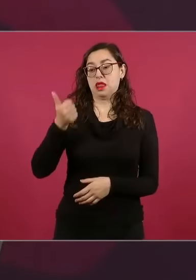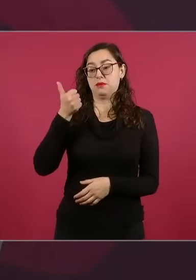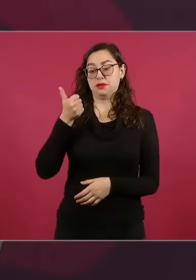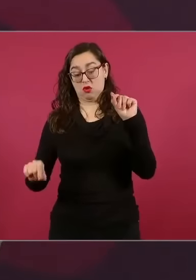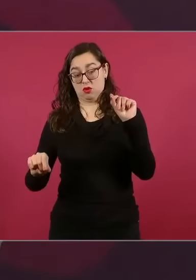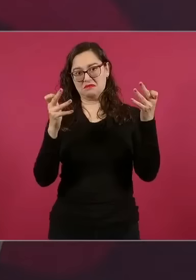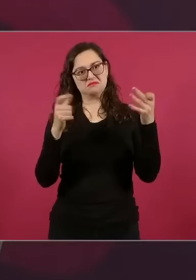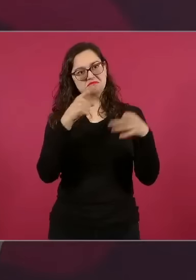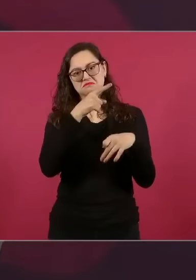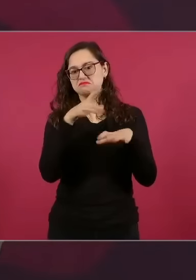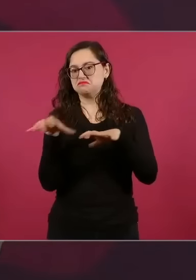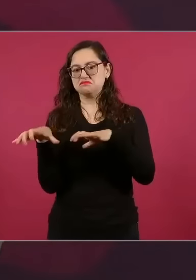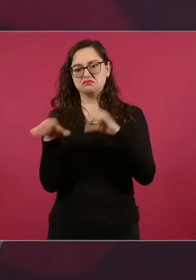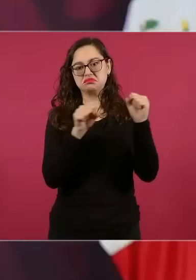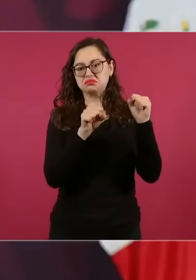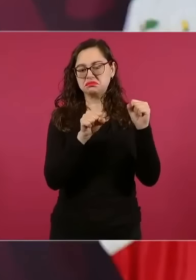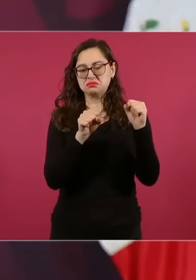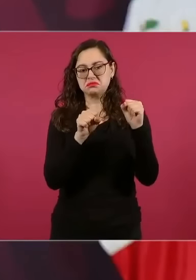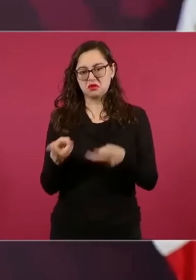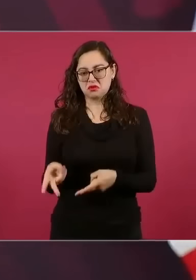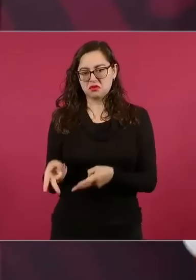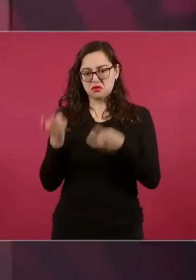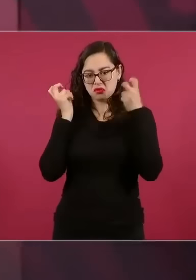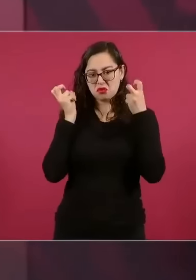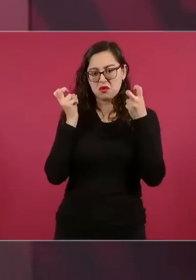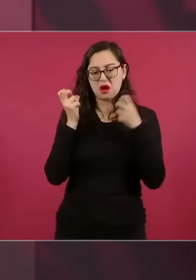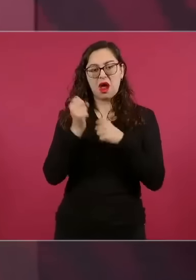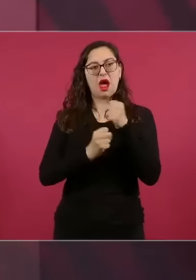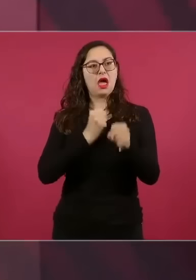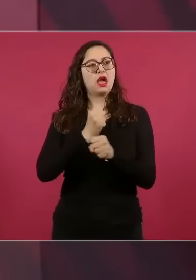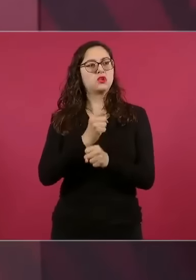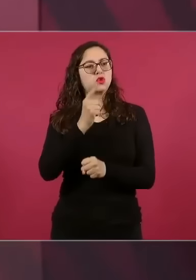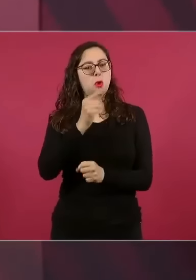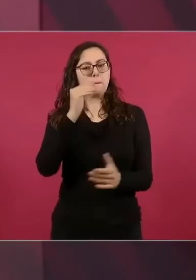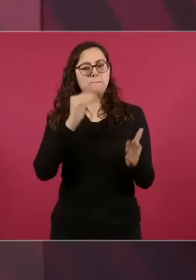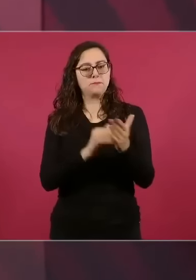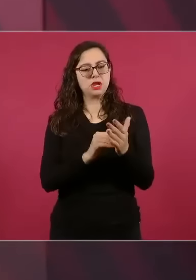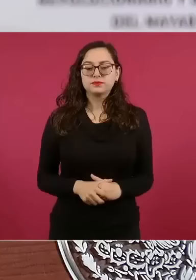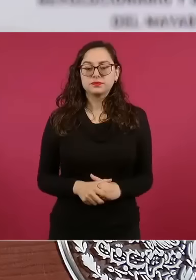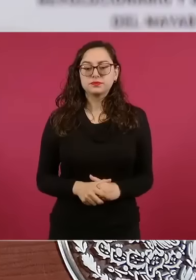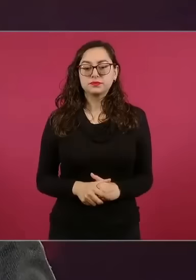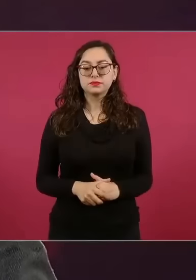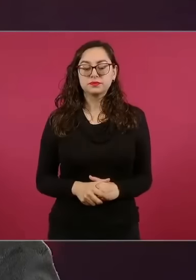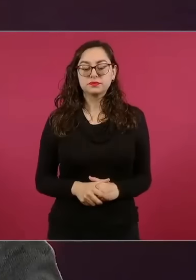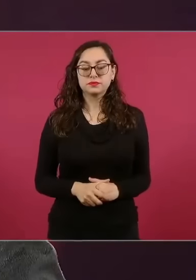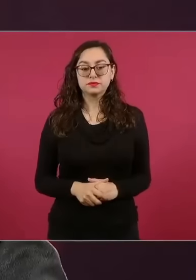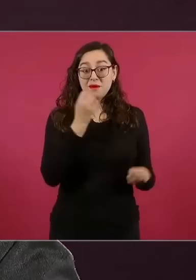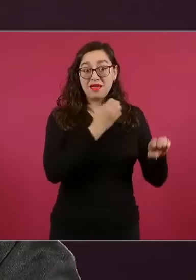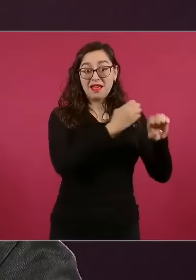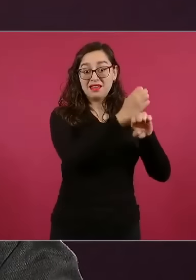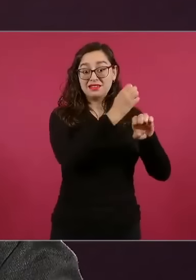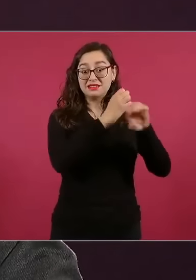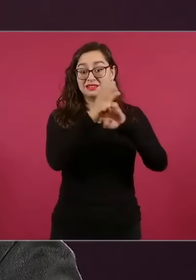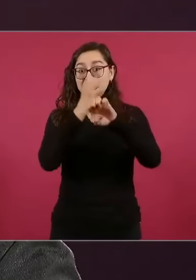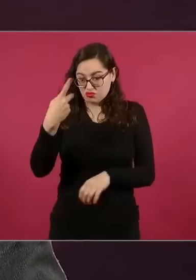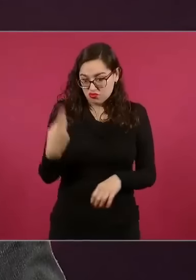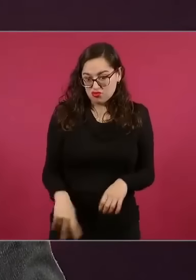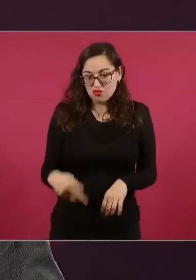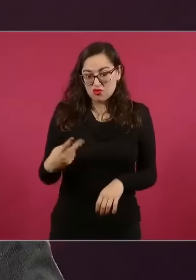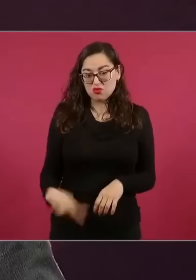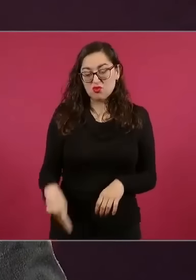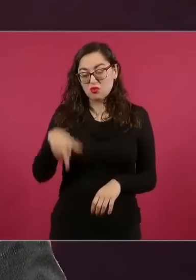nuestro territorio en la guerra de intervención de 1847-1848. Nueve estados de la